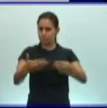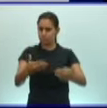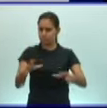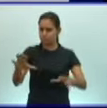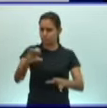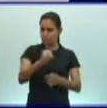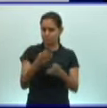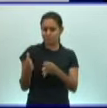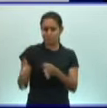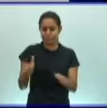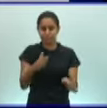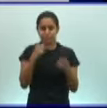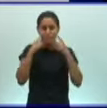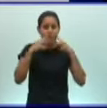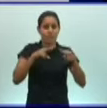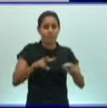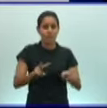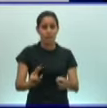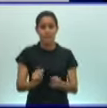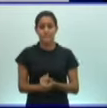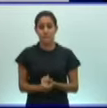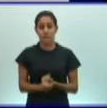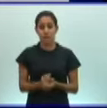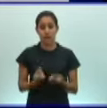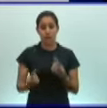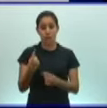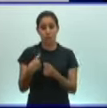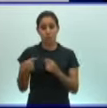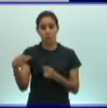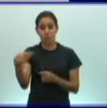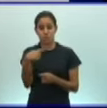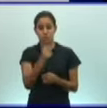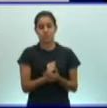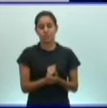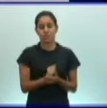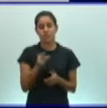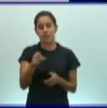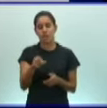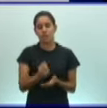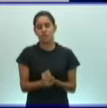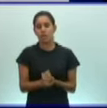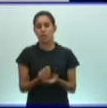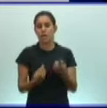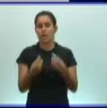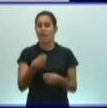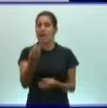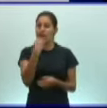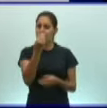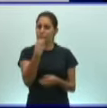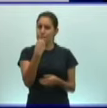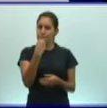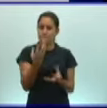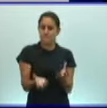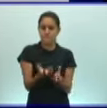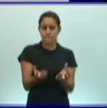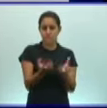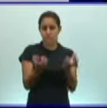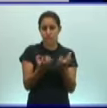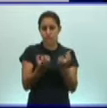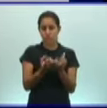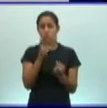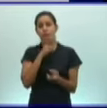intermediario y un hospedero definitivo. Hay algunos elementos como son las verduras, el agua y también en el caso del hospedero